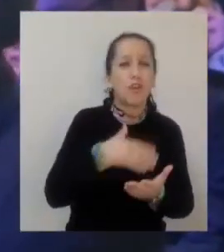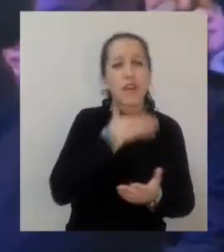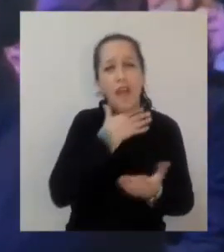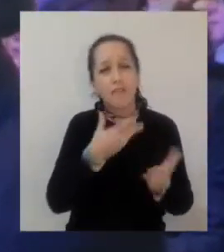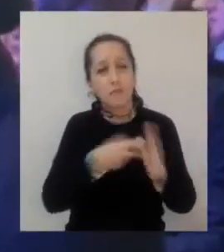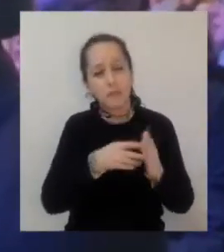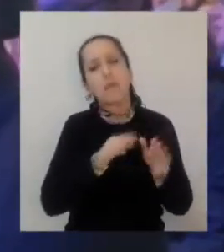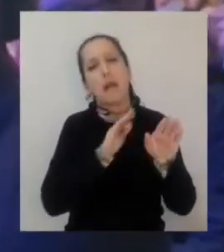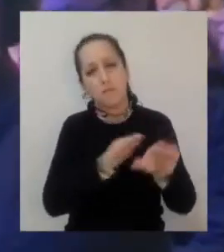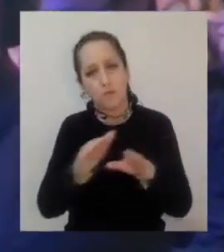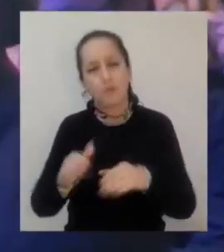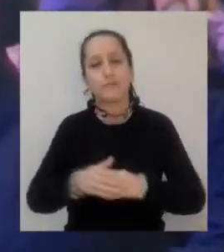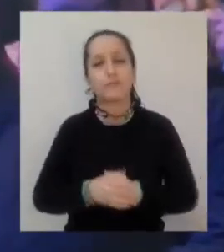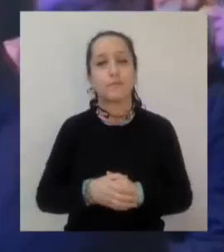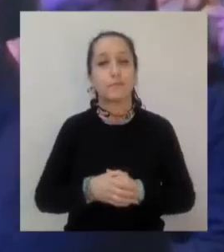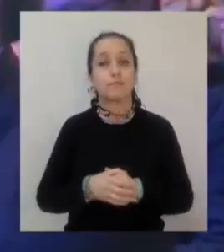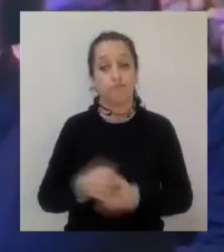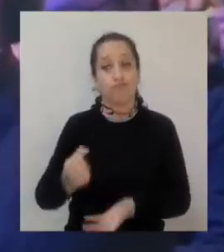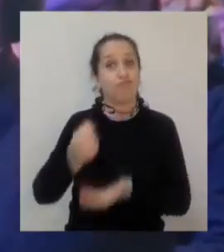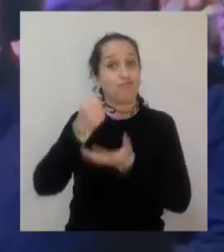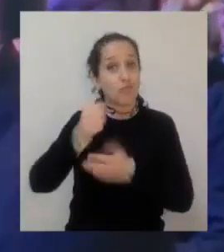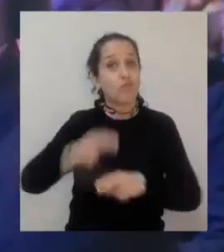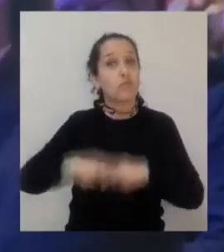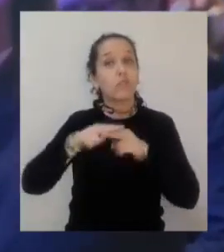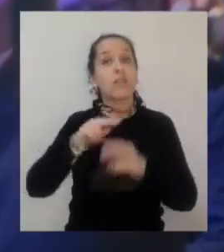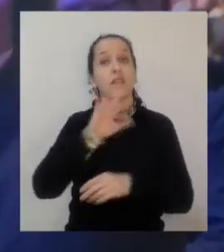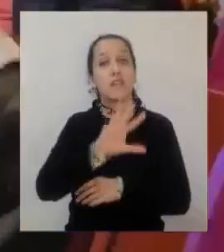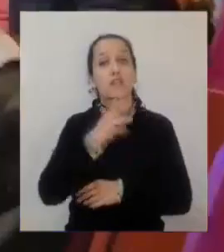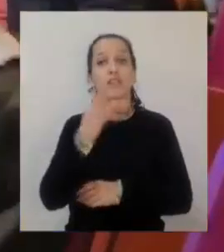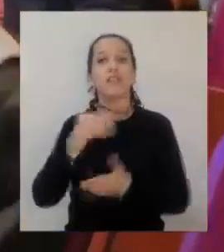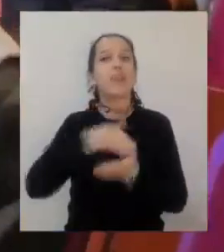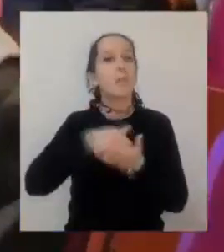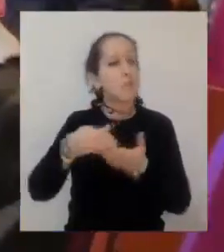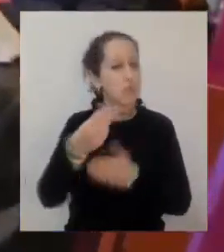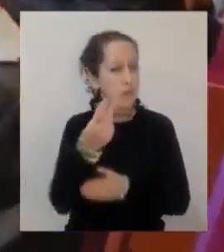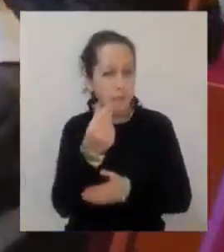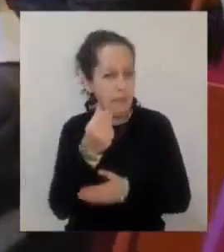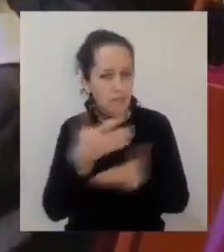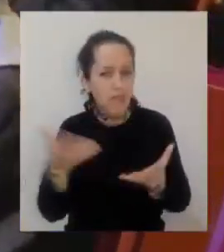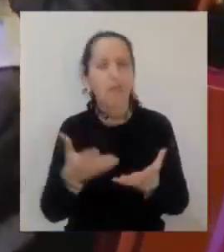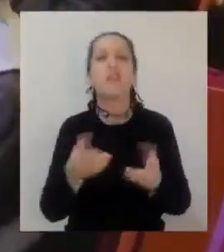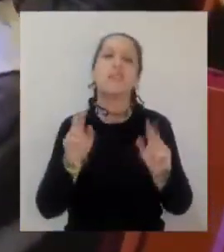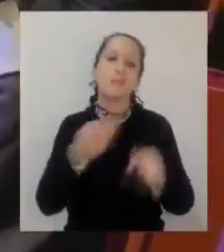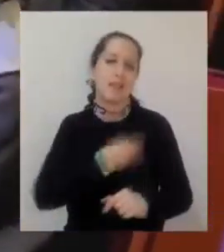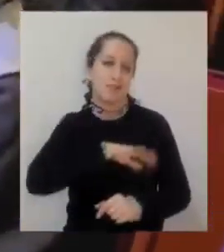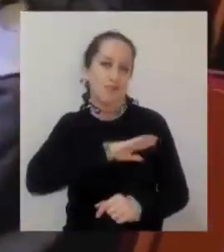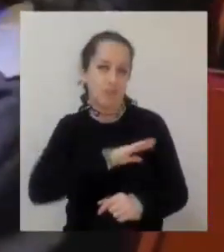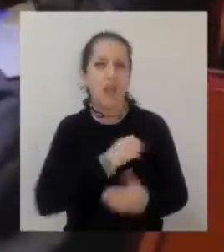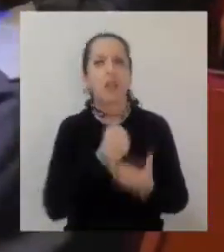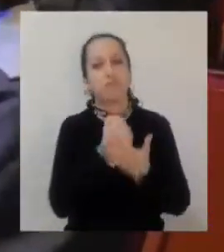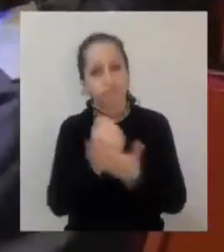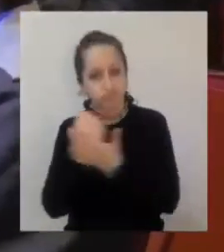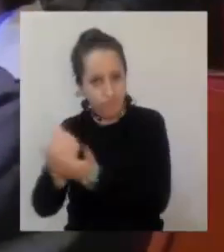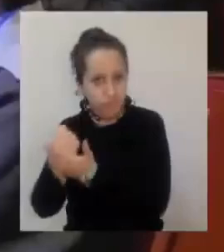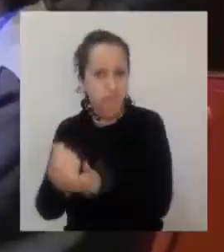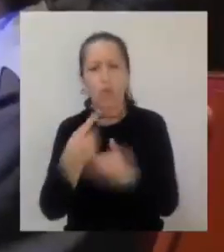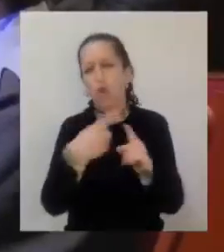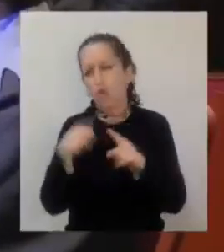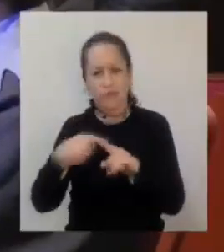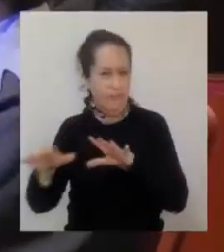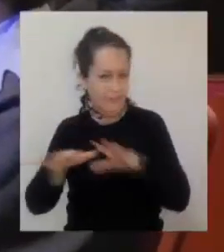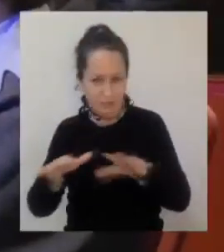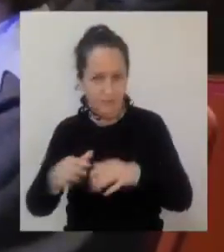comuna, donde se destacó la inversión de más de 530 millones de pesos en ayuda social, entre otras importantes